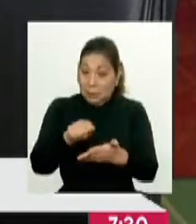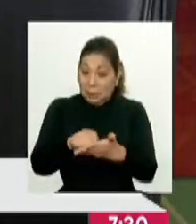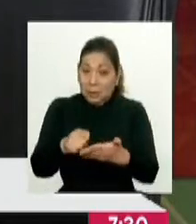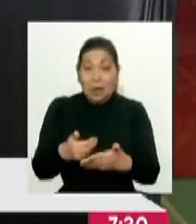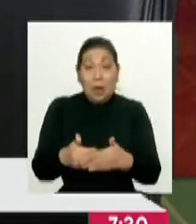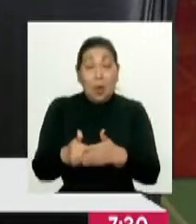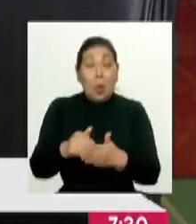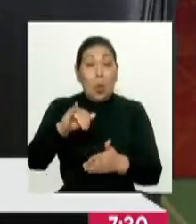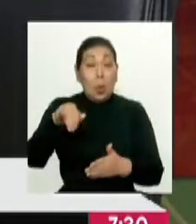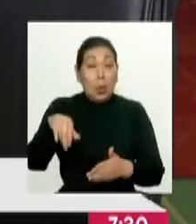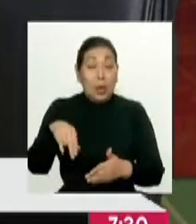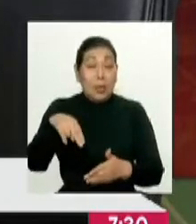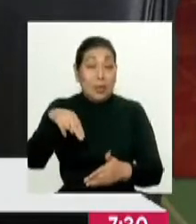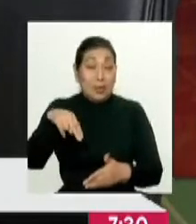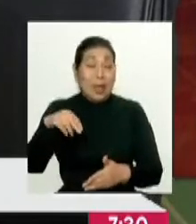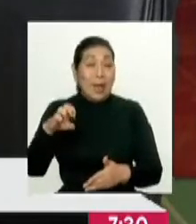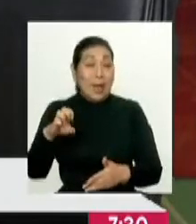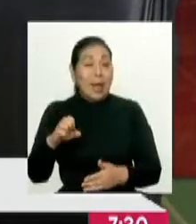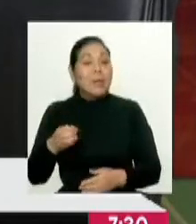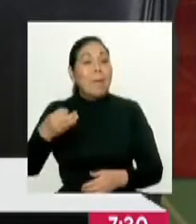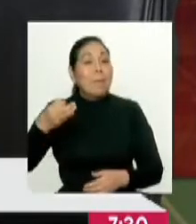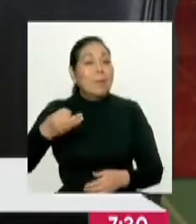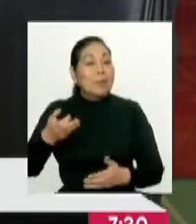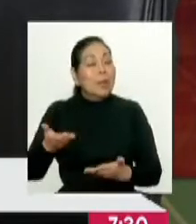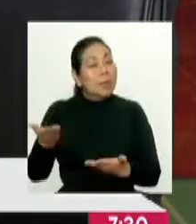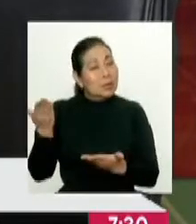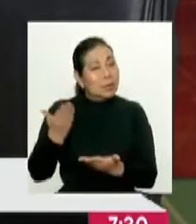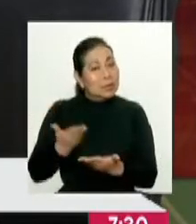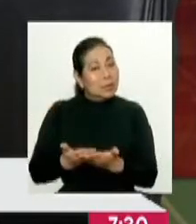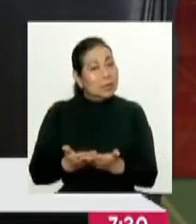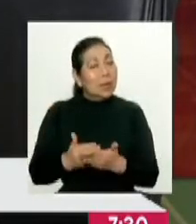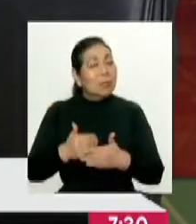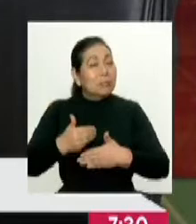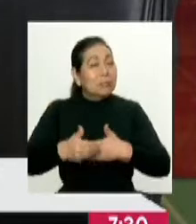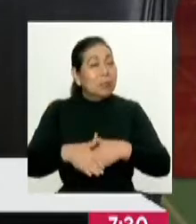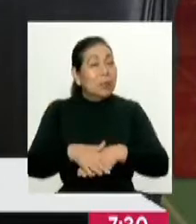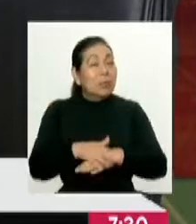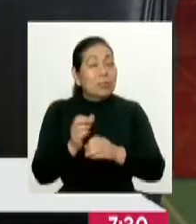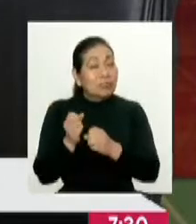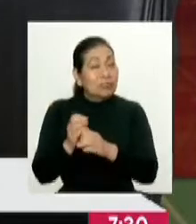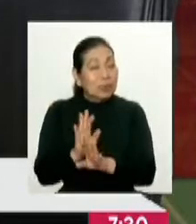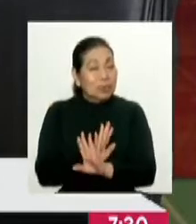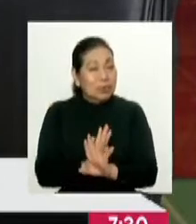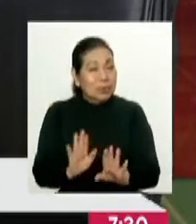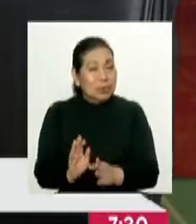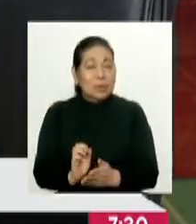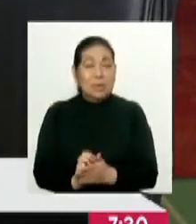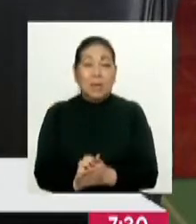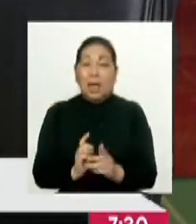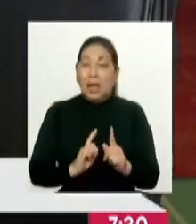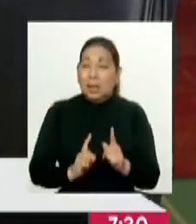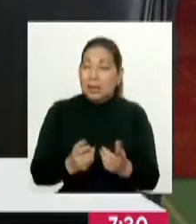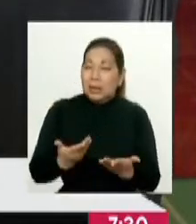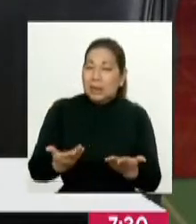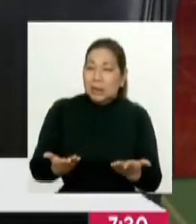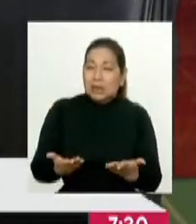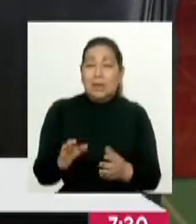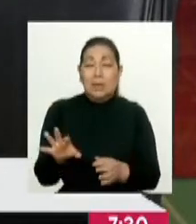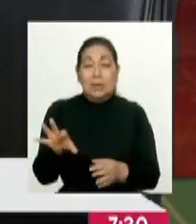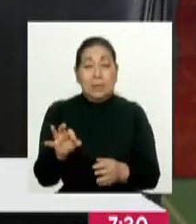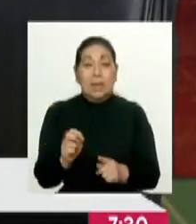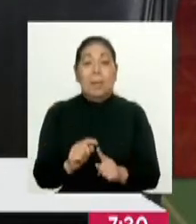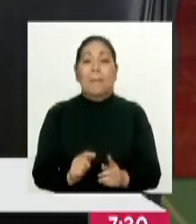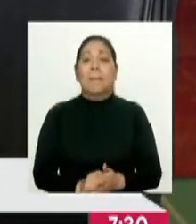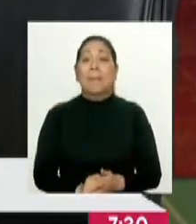ante el jurado electoral especial, aun cuando en el proceso hayan renunciado o haya habido alguna situación de exclusión.